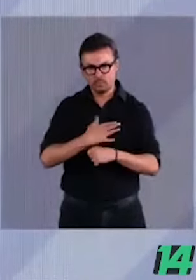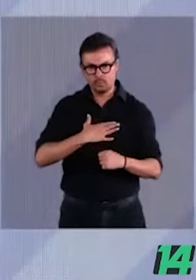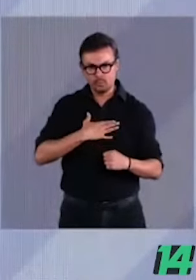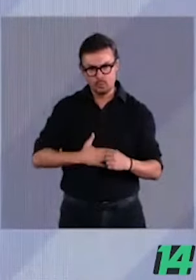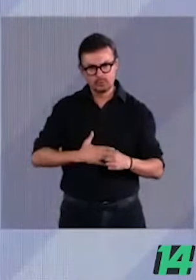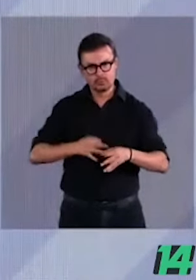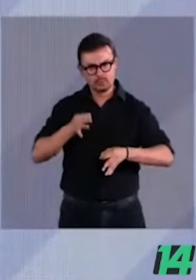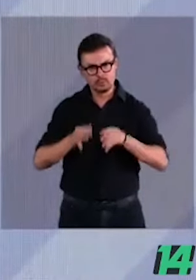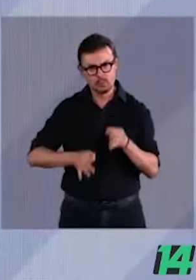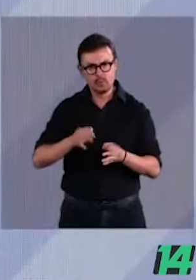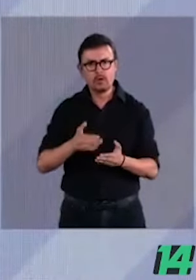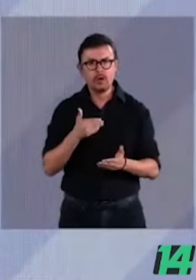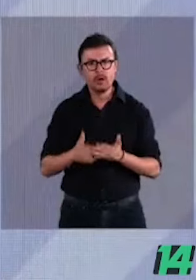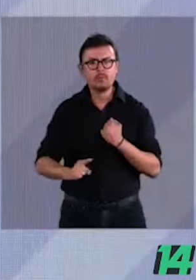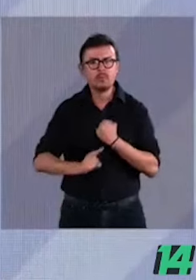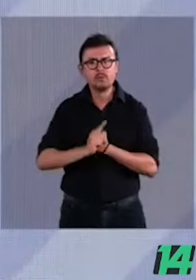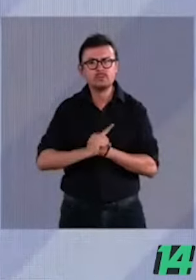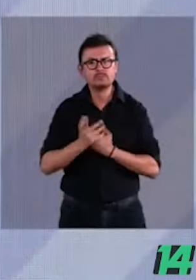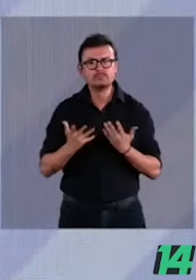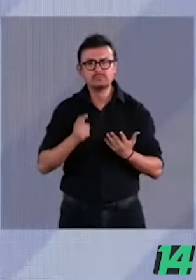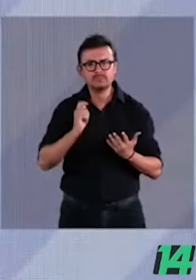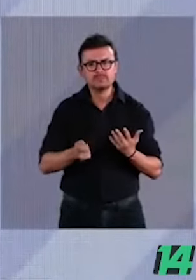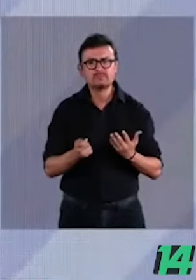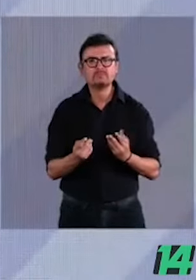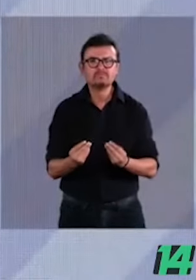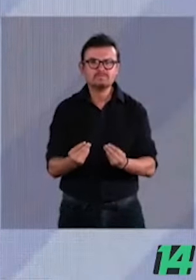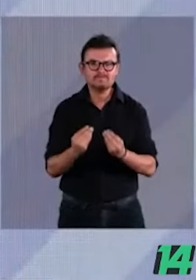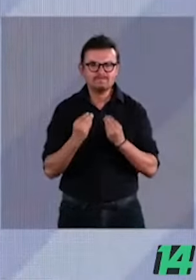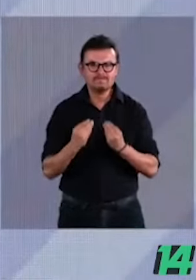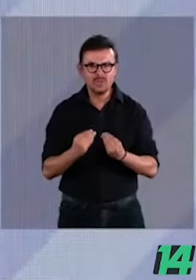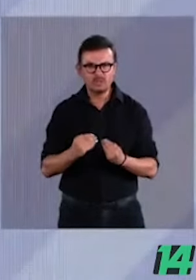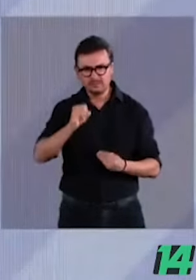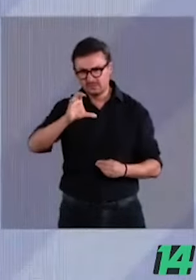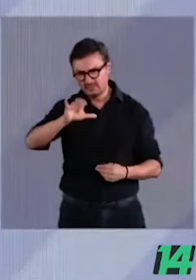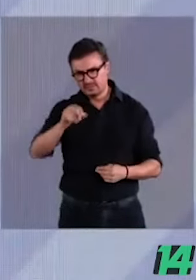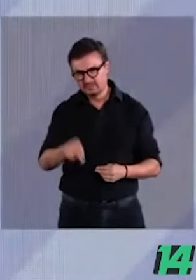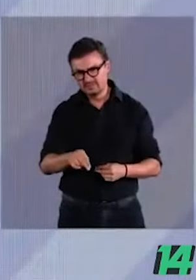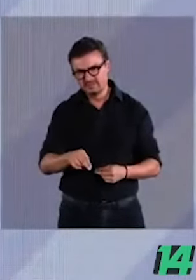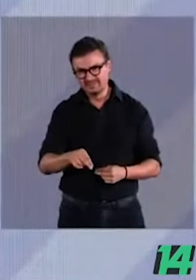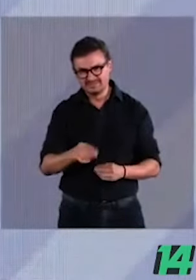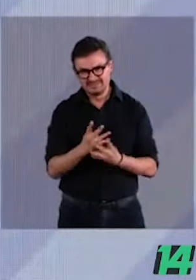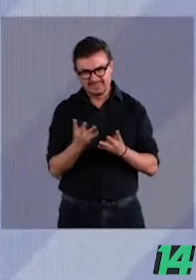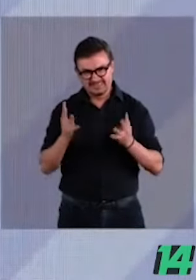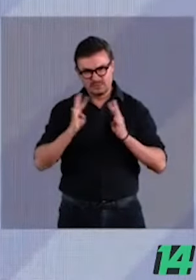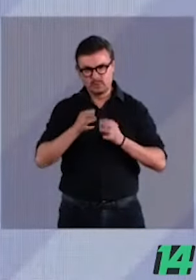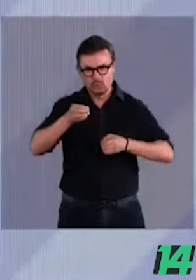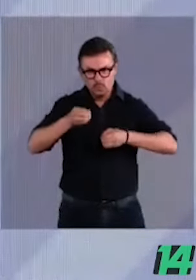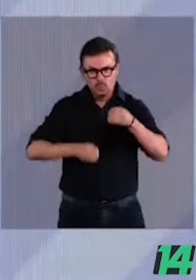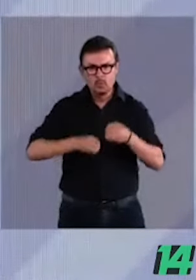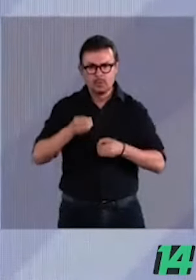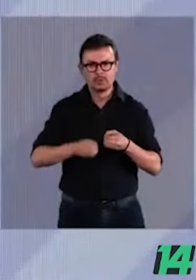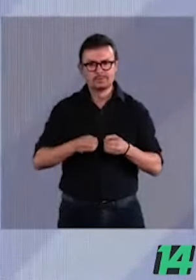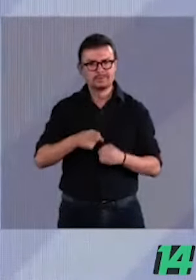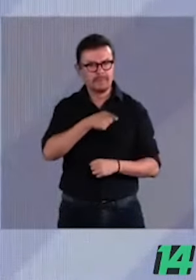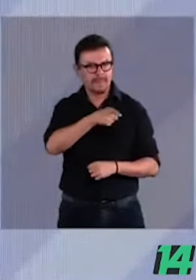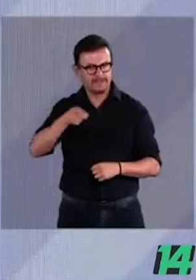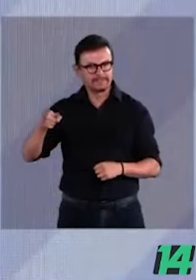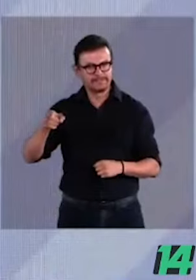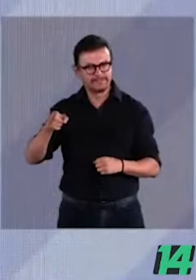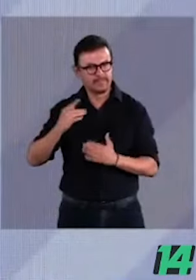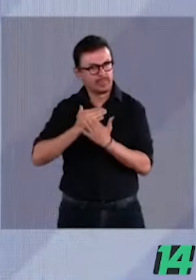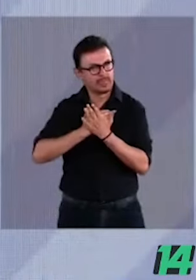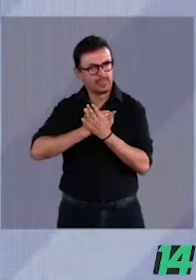problema es que ahora muchos ministros de la Suprema Corte de Justicia de la Nación se han extralimitado en sus